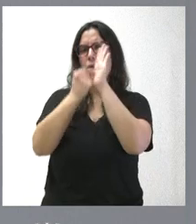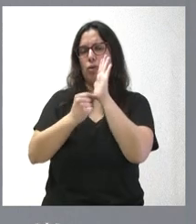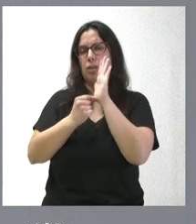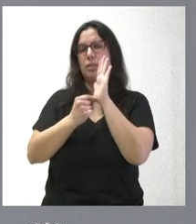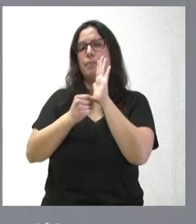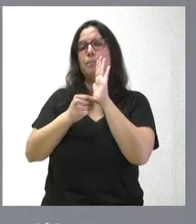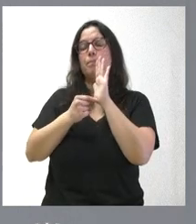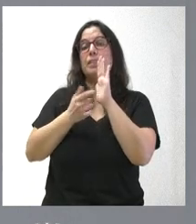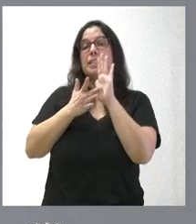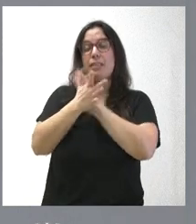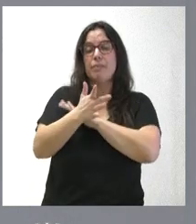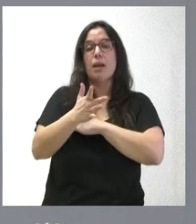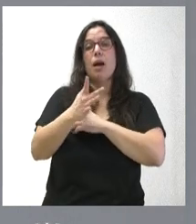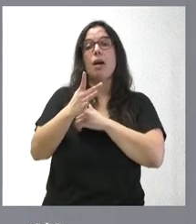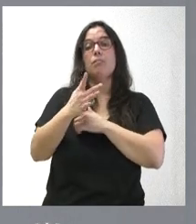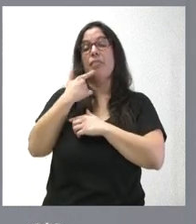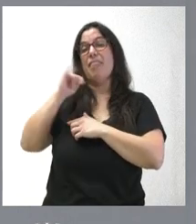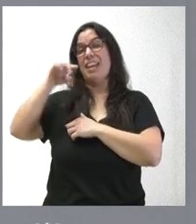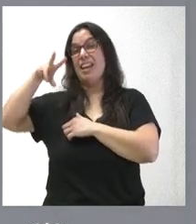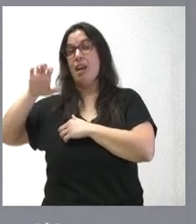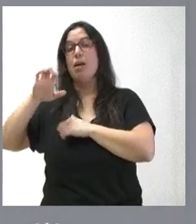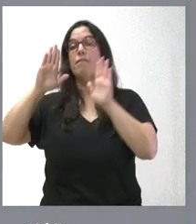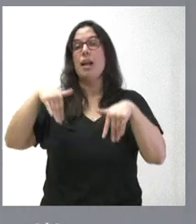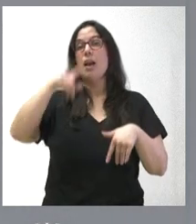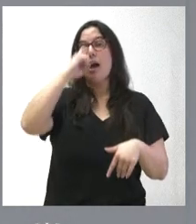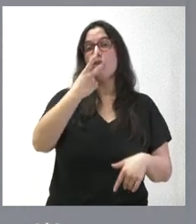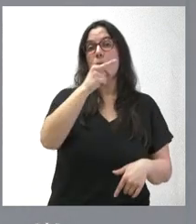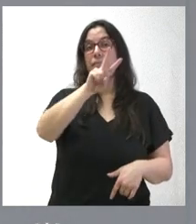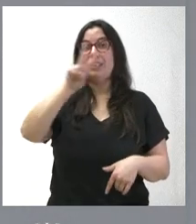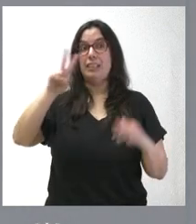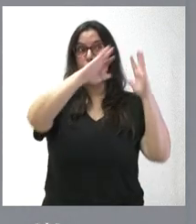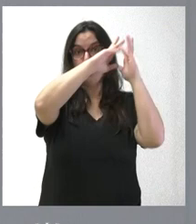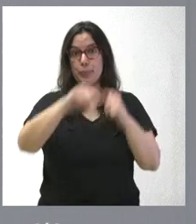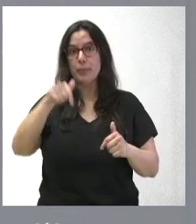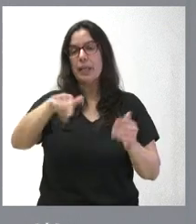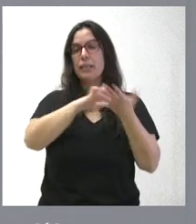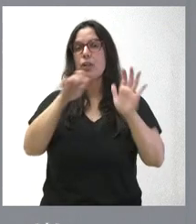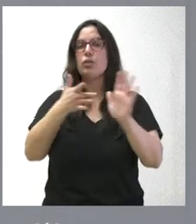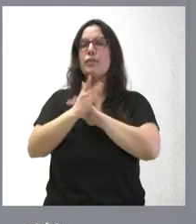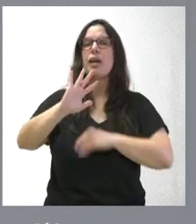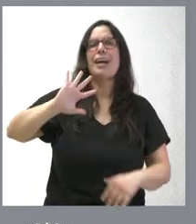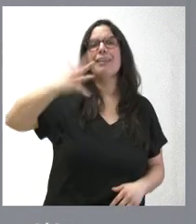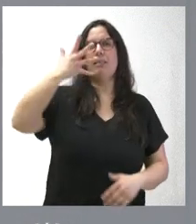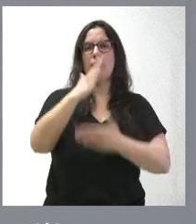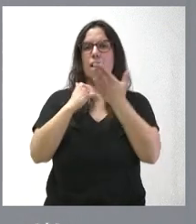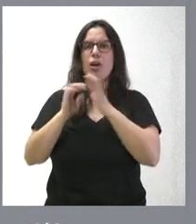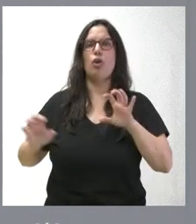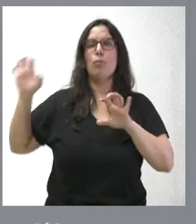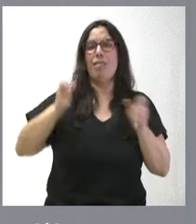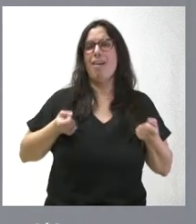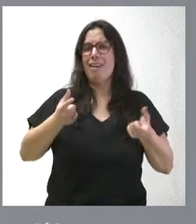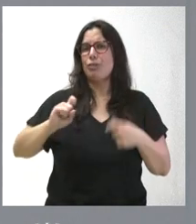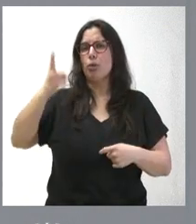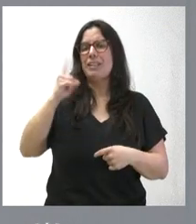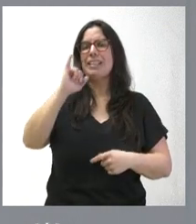Esto hizo posible, según los datos del INE, que el año 2022 finalizará en Castilla y León como la quinta comunidad autónoma con mayor gasto en I más